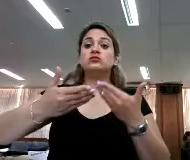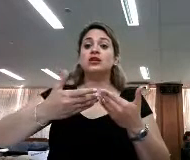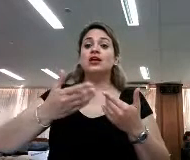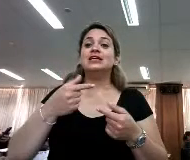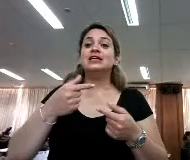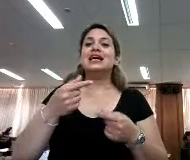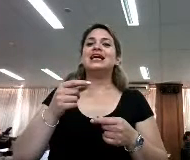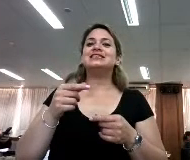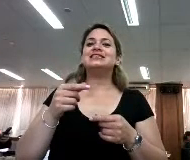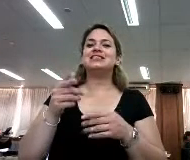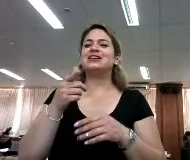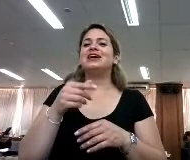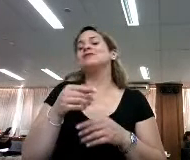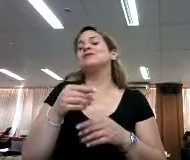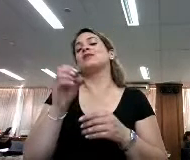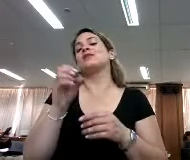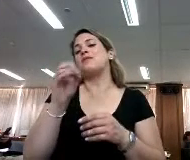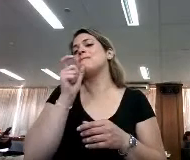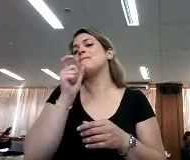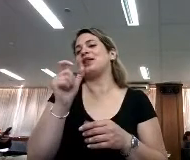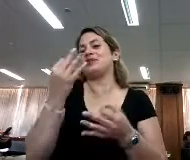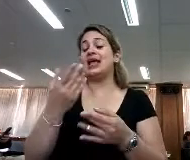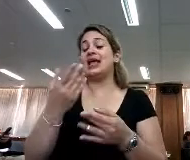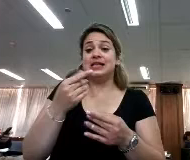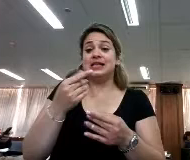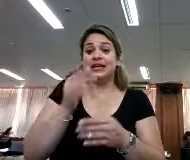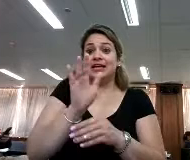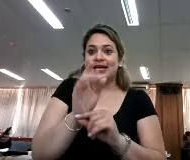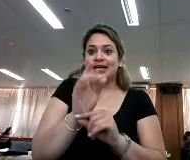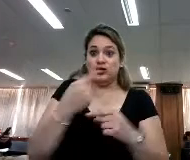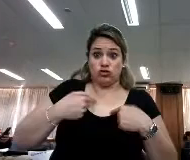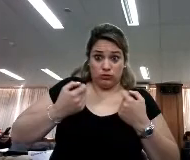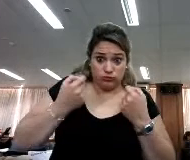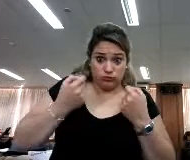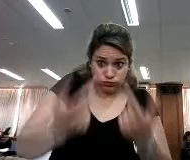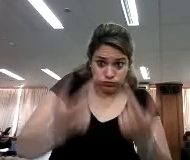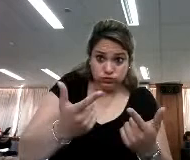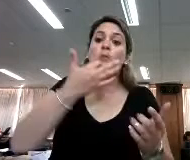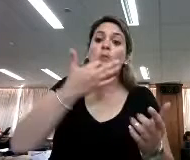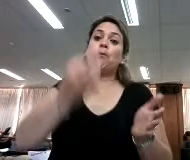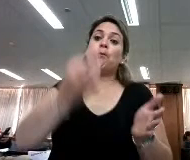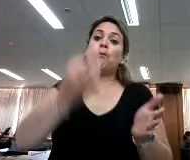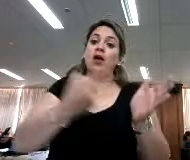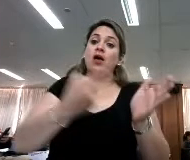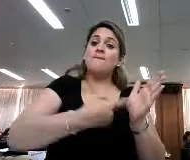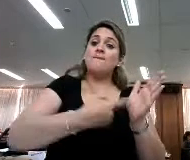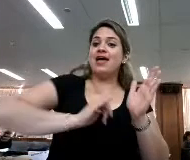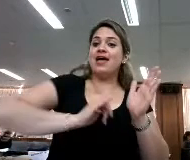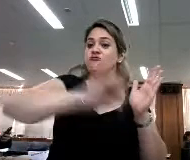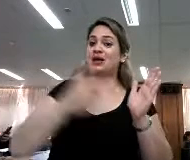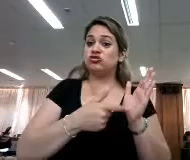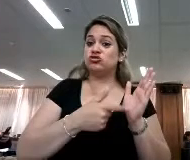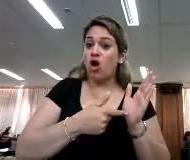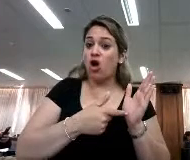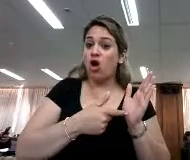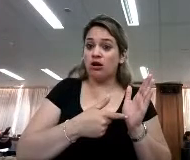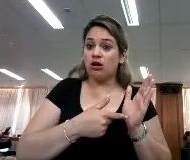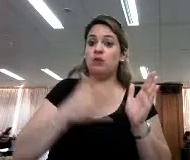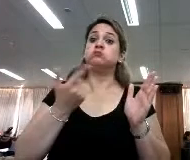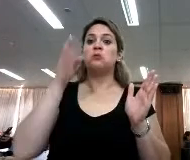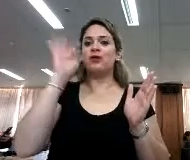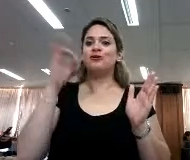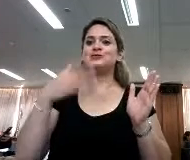de eco? lo de cámaras de eco significa una cosa que yo doy fidelidad a mis fuentes a las que se